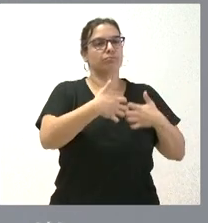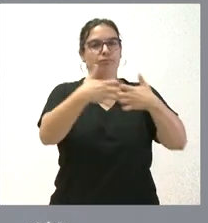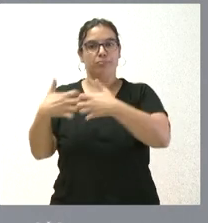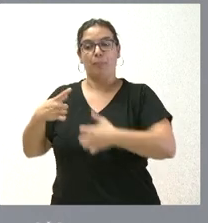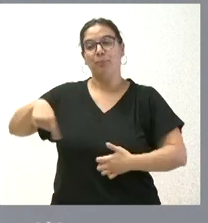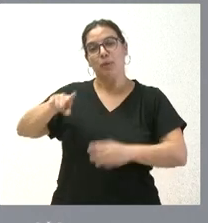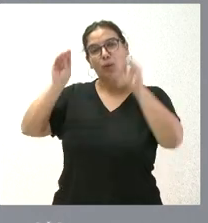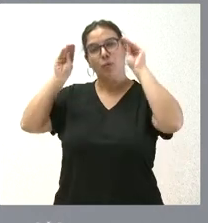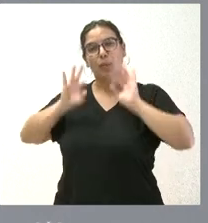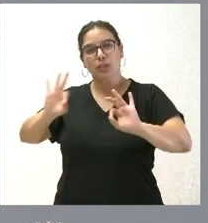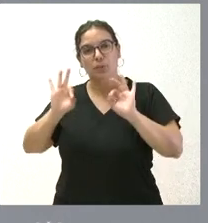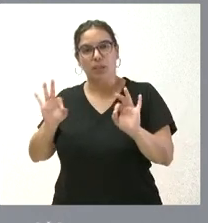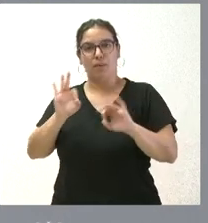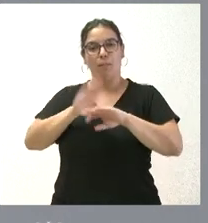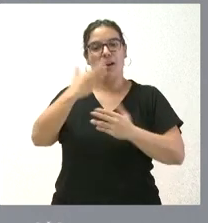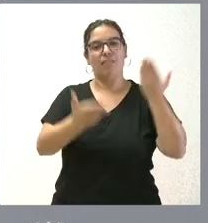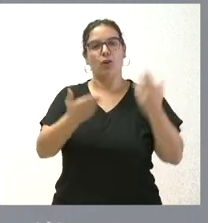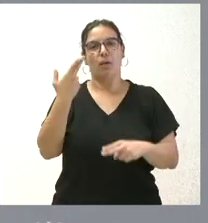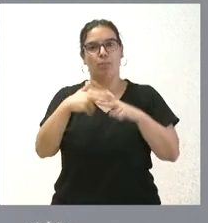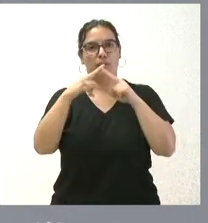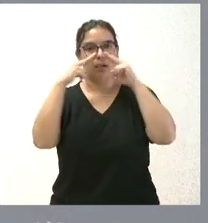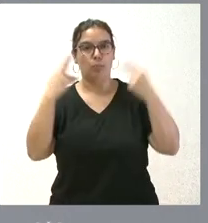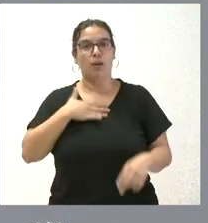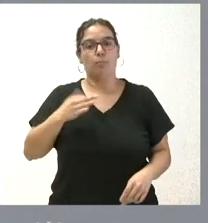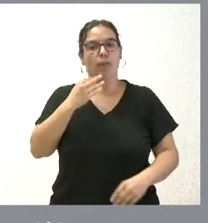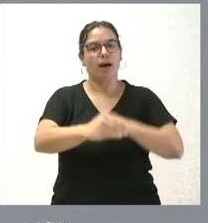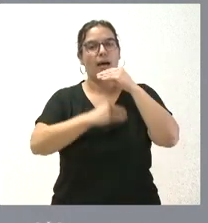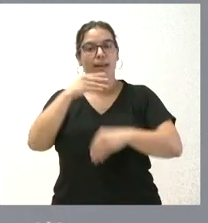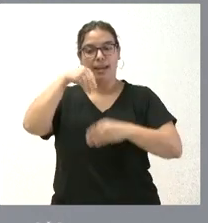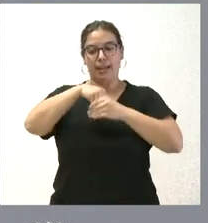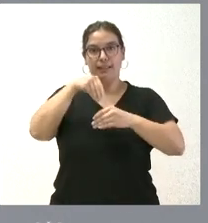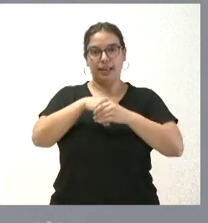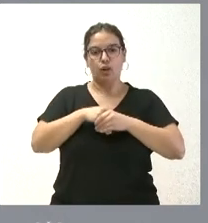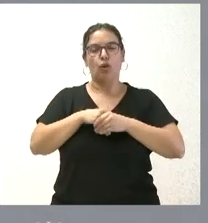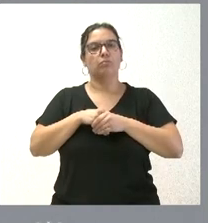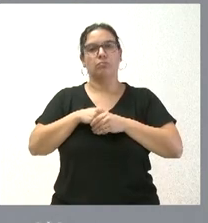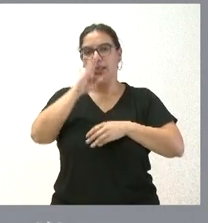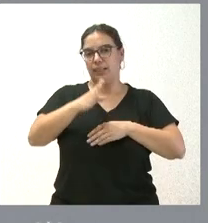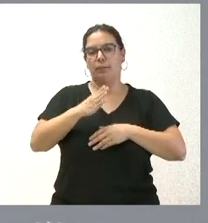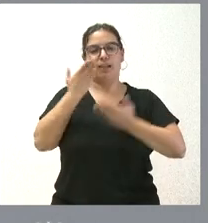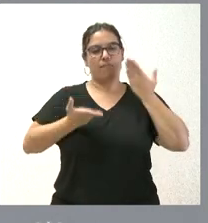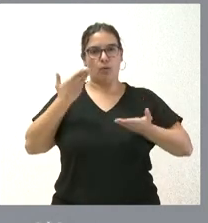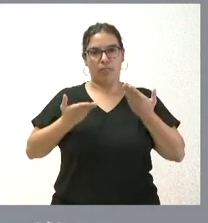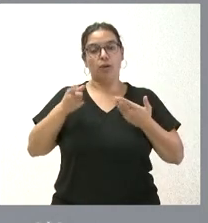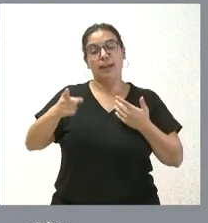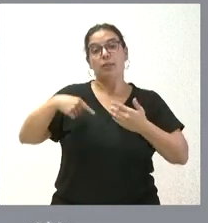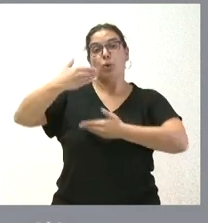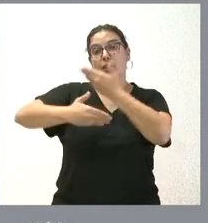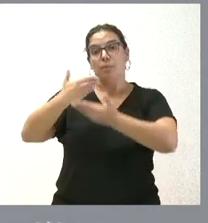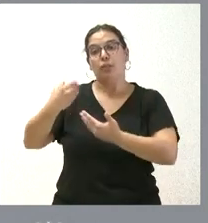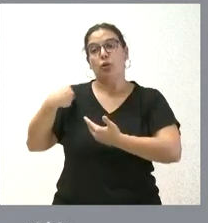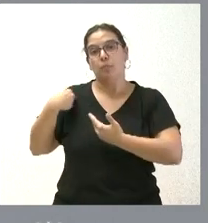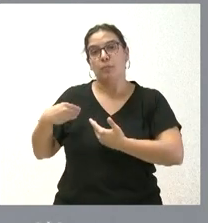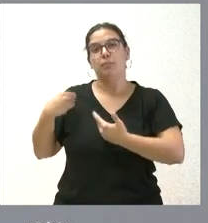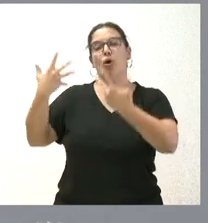específica esta evaluación de las políticas públicas para desarrollar internamente esta tarea. Es el procedimiento también que nos aconseja la